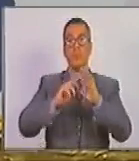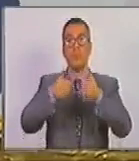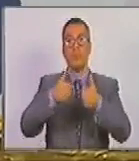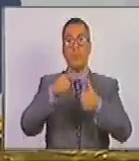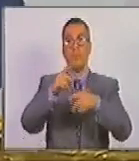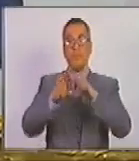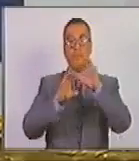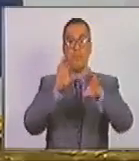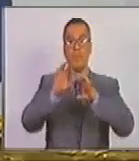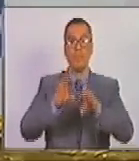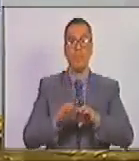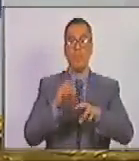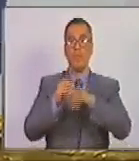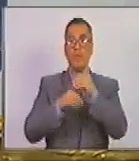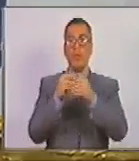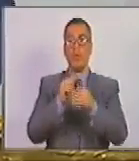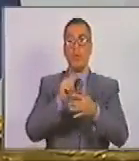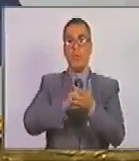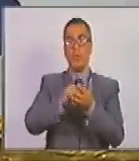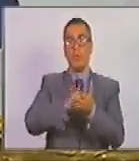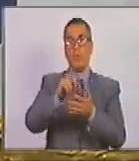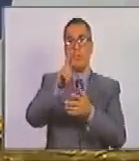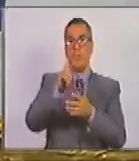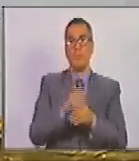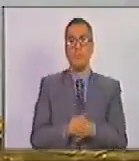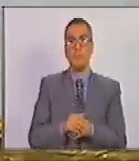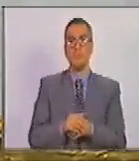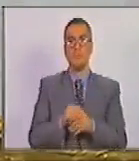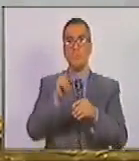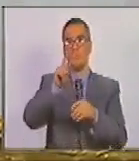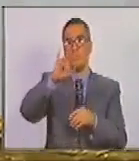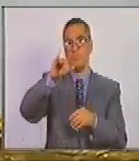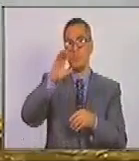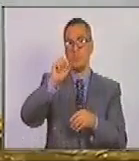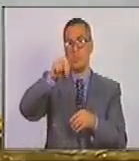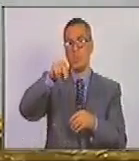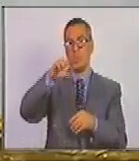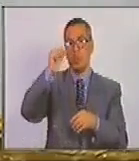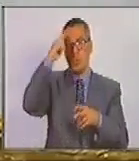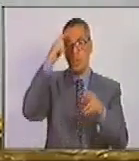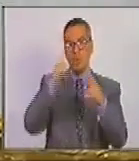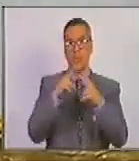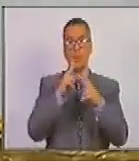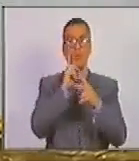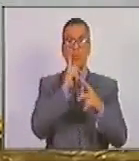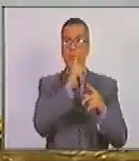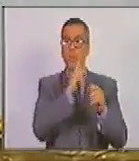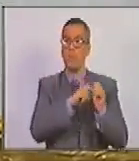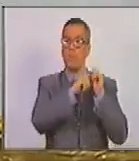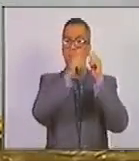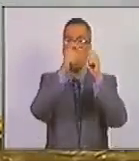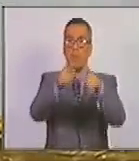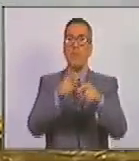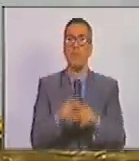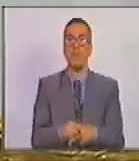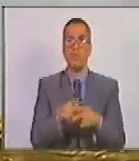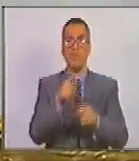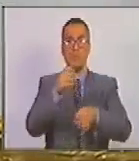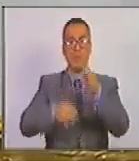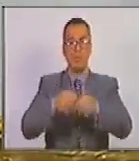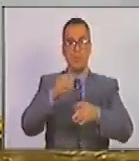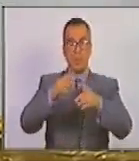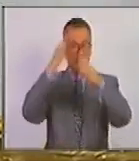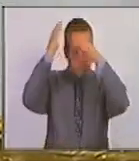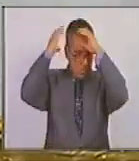naciones unidas establecido en el artículo 2 la convención de viena el desconocimiento de nombramientos consulares y diplomáticos